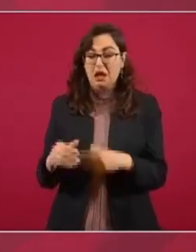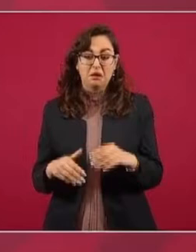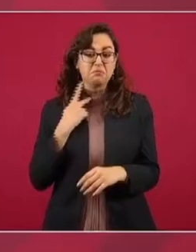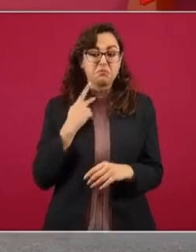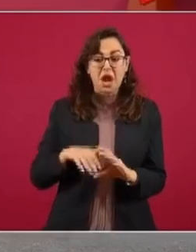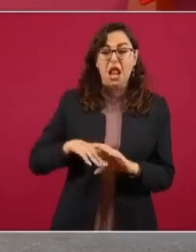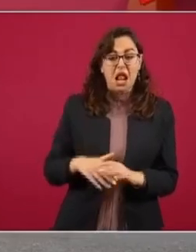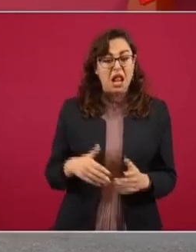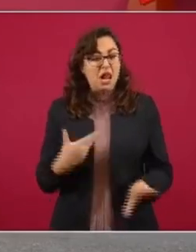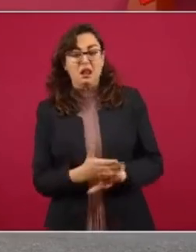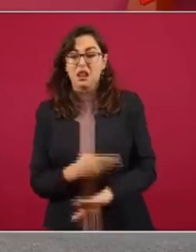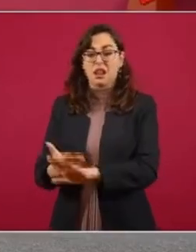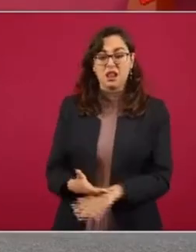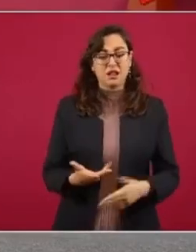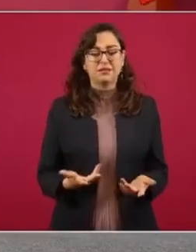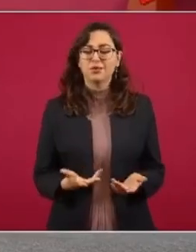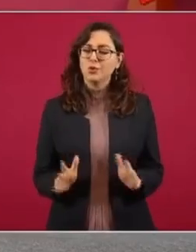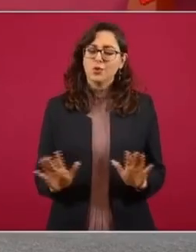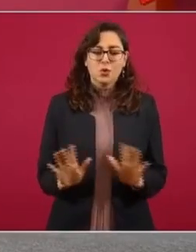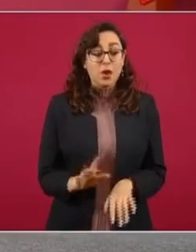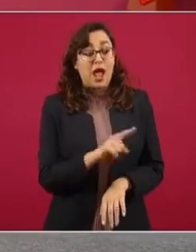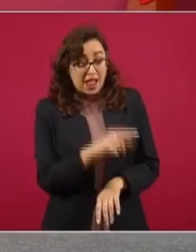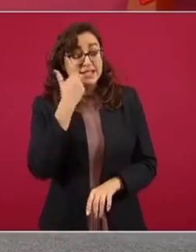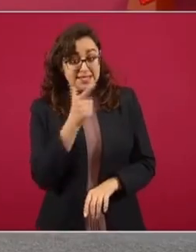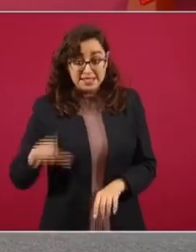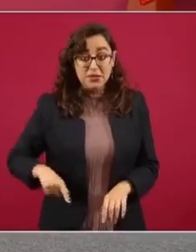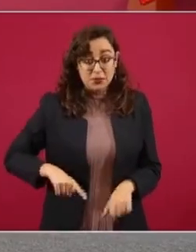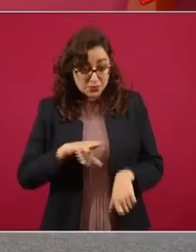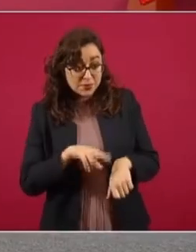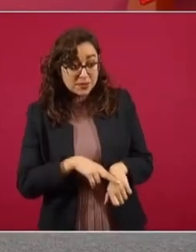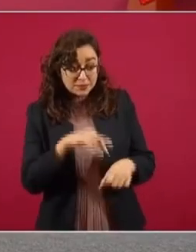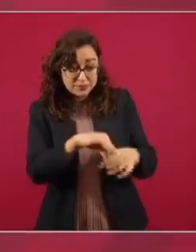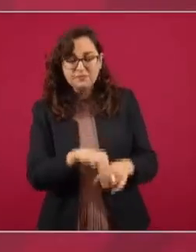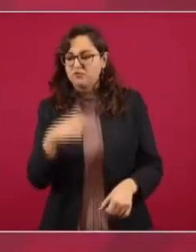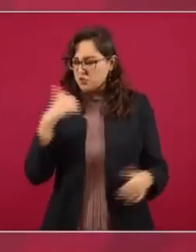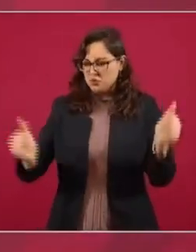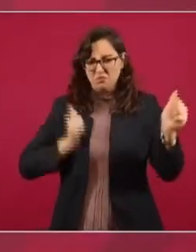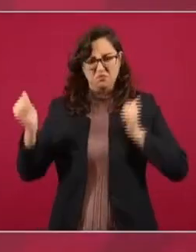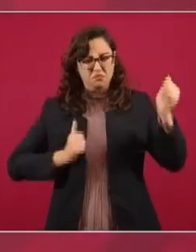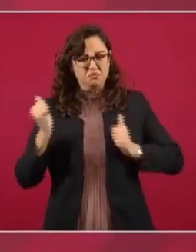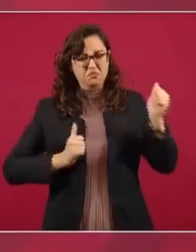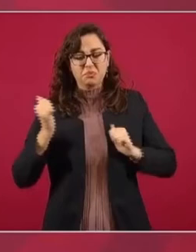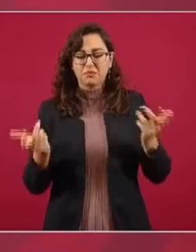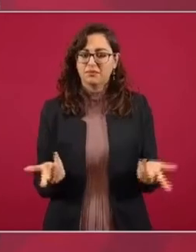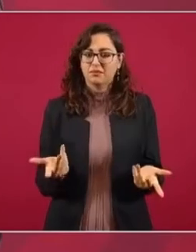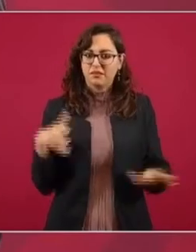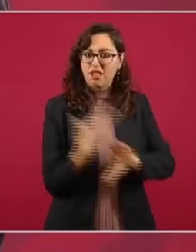Que no porque va a competir por un cargo y voy a aprovechar para tirarle el lodo.